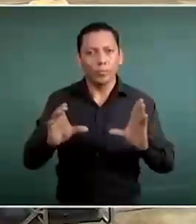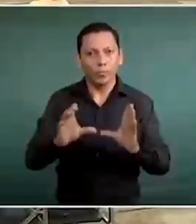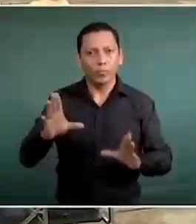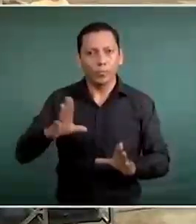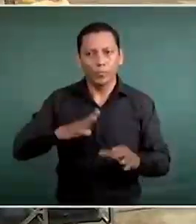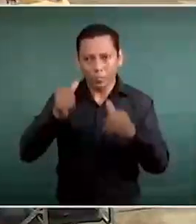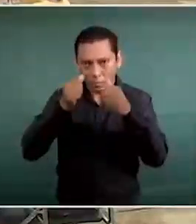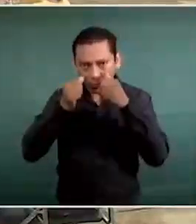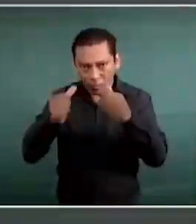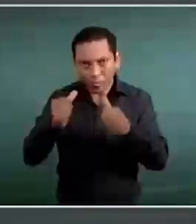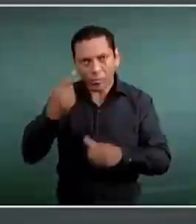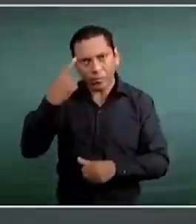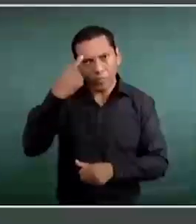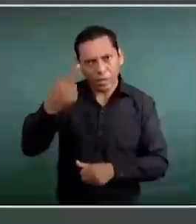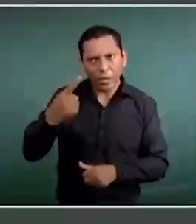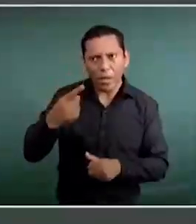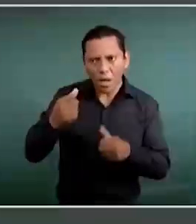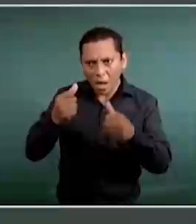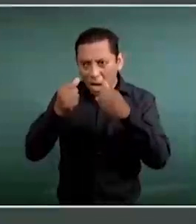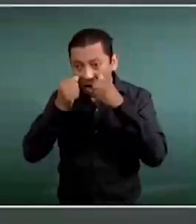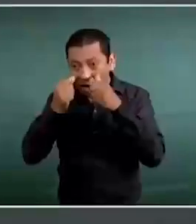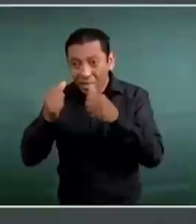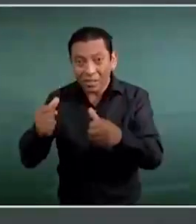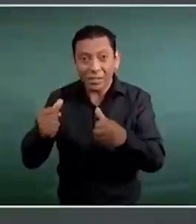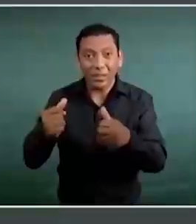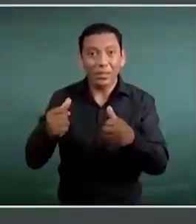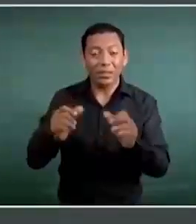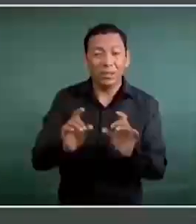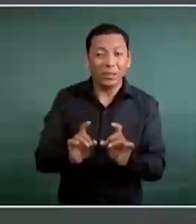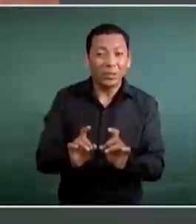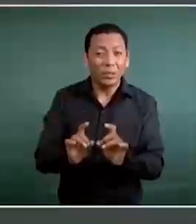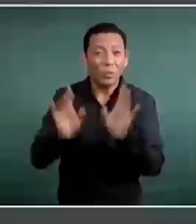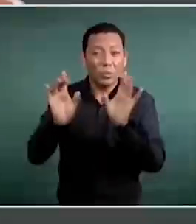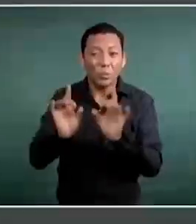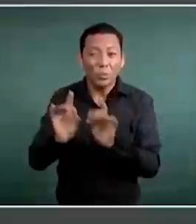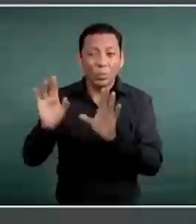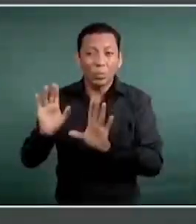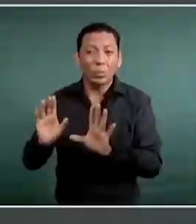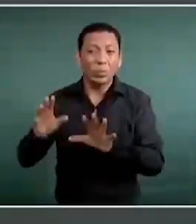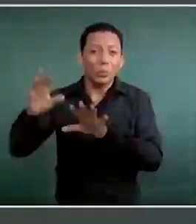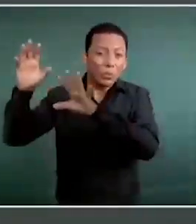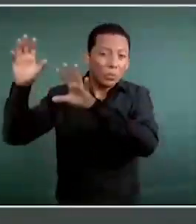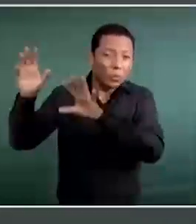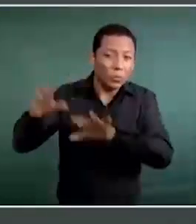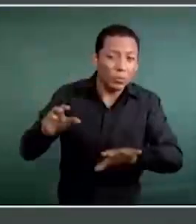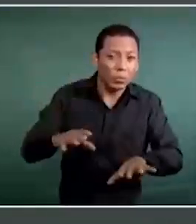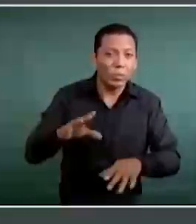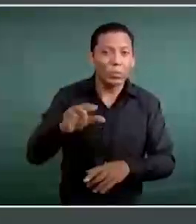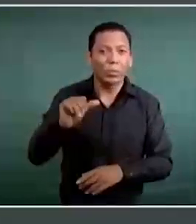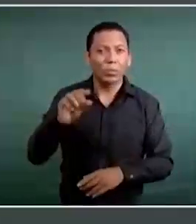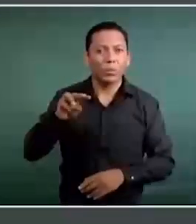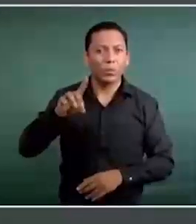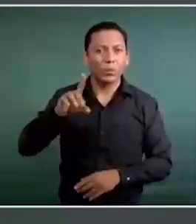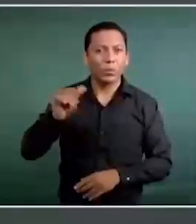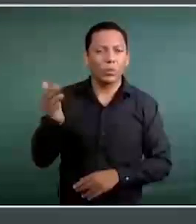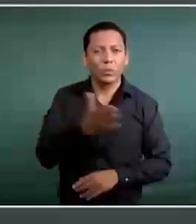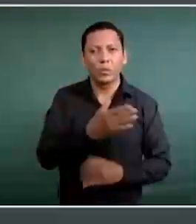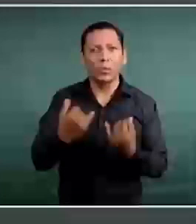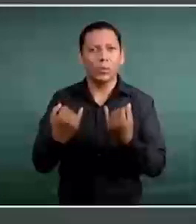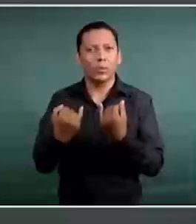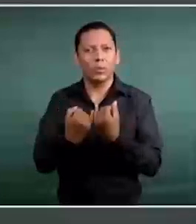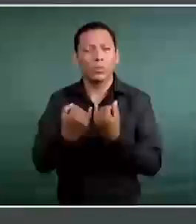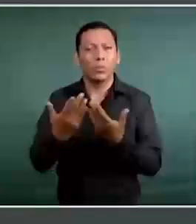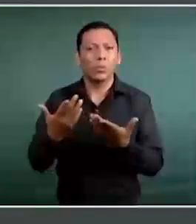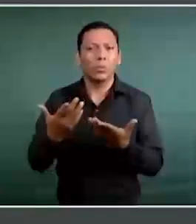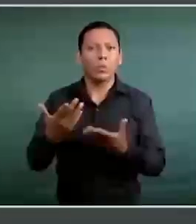población que ha sufrido alguna afectación derivado de Amanda, sus remanentes y la tormenta tropical